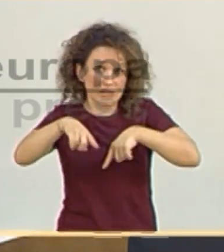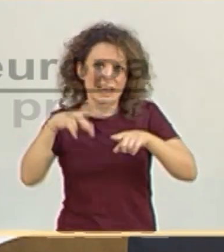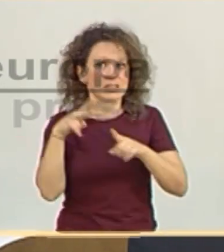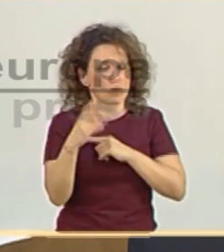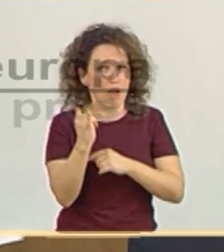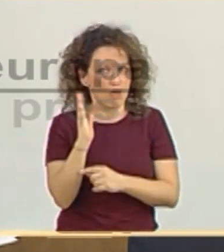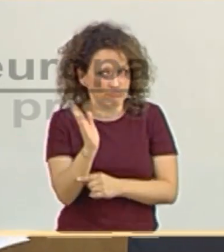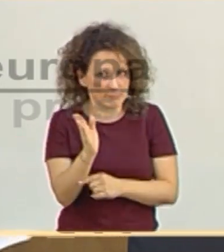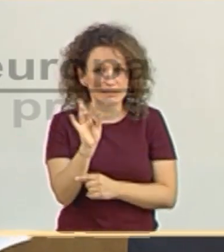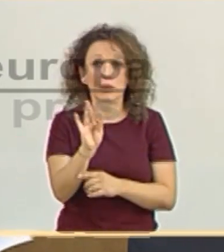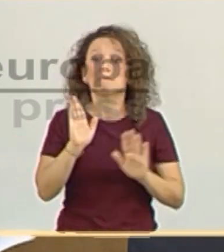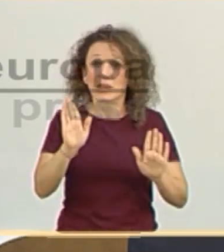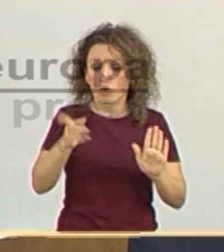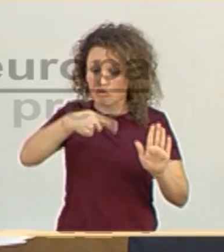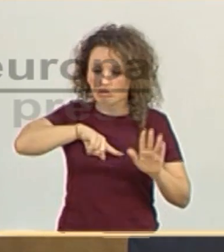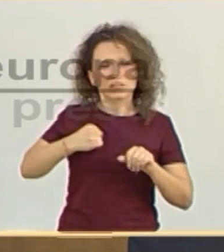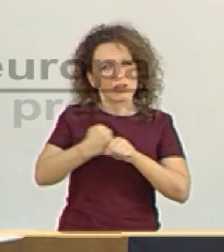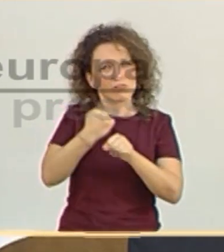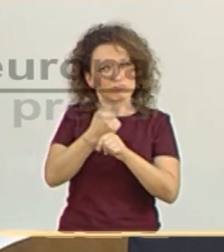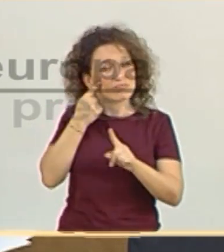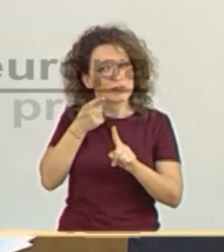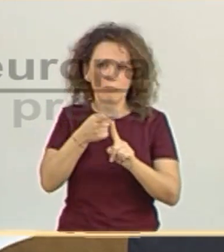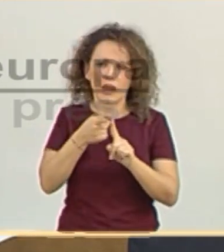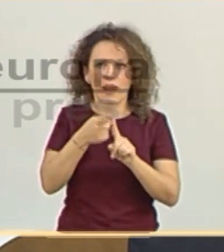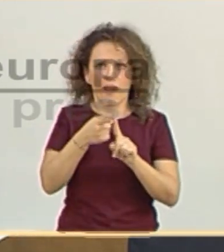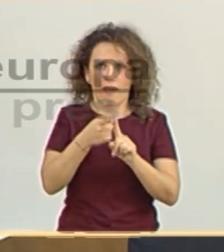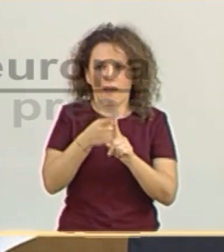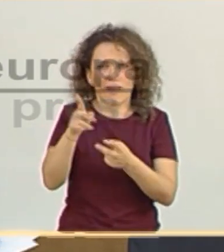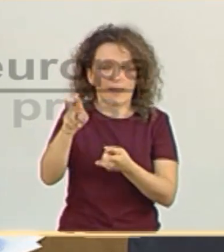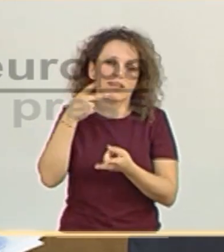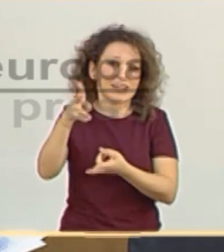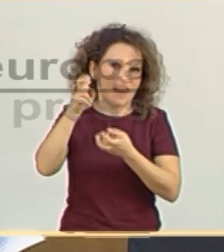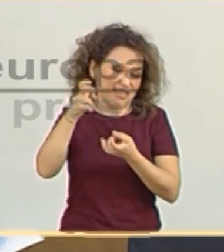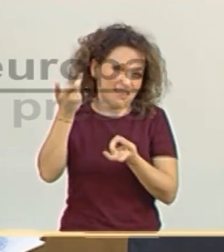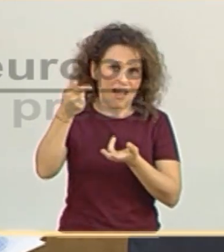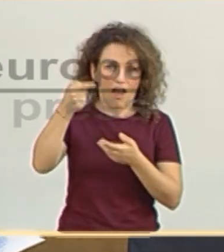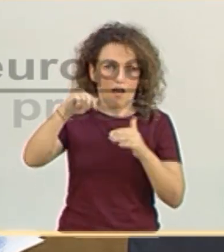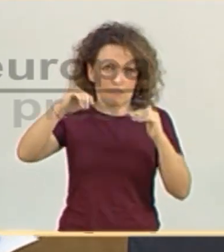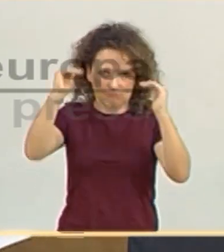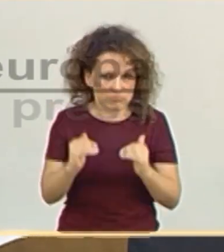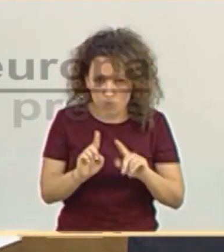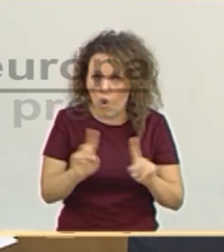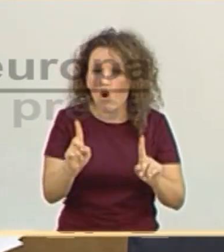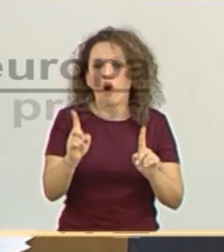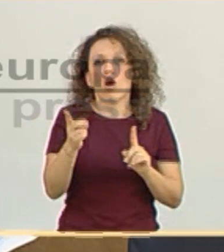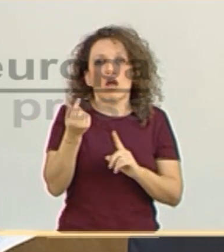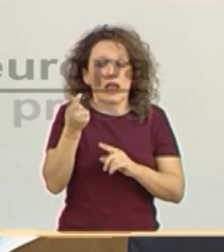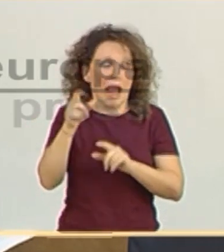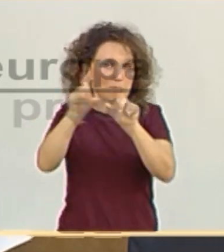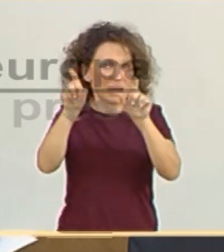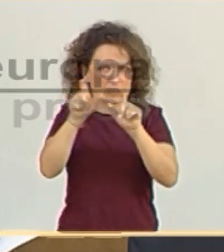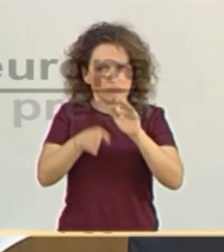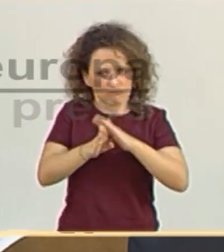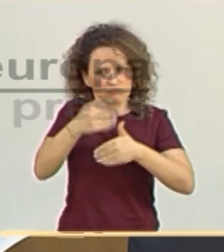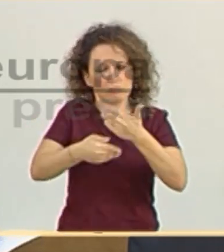lo tanto, trabajando en ese sentido, procurando que las rentas no caigan, que la liquidez de las empresas se mantengan. Para eso hay diversas medidas.